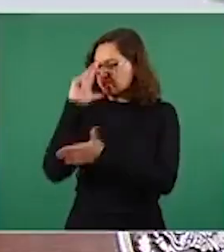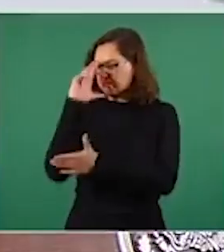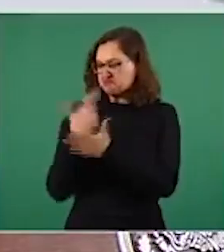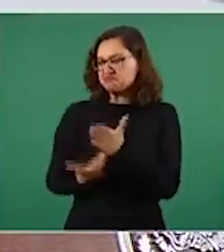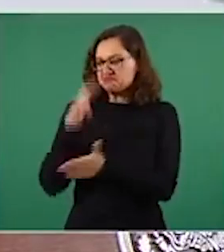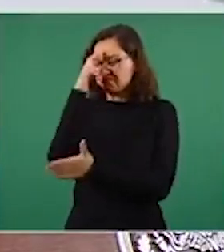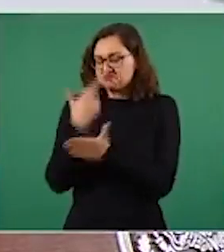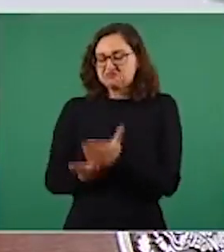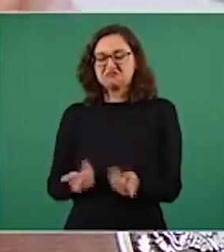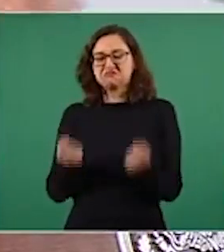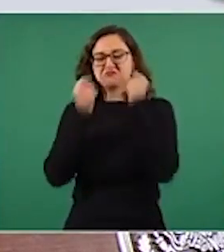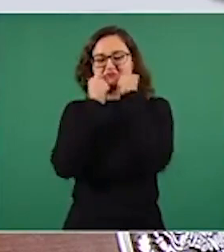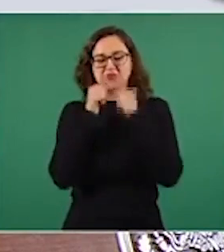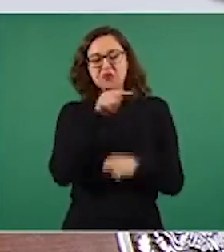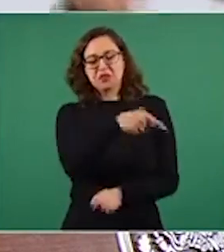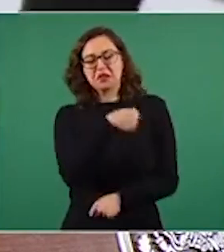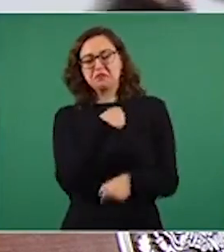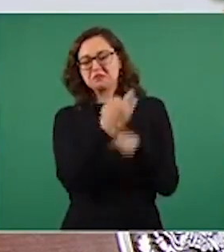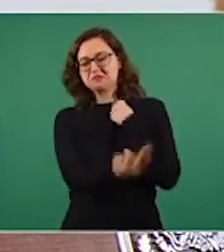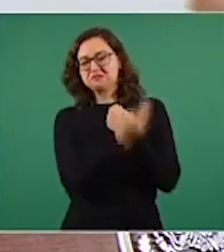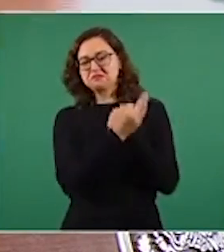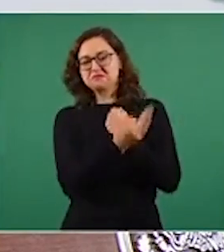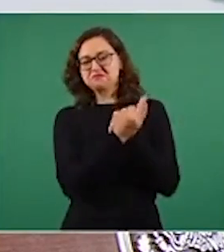o voy a nombrar al